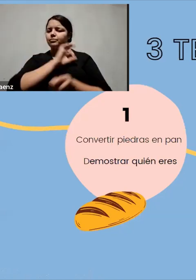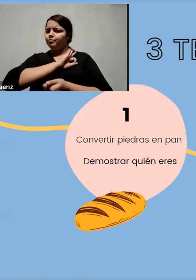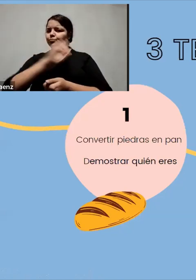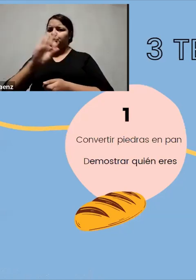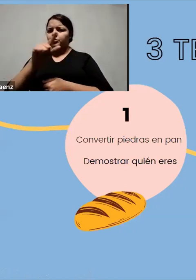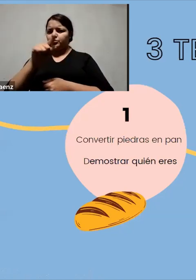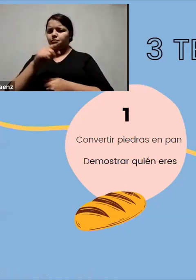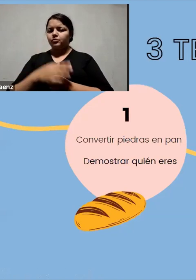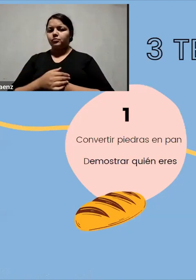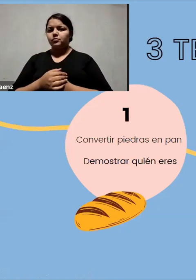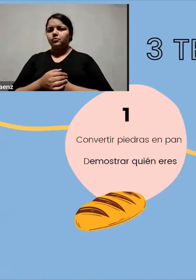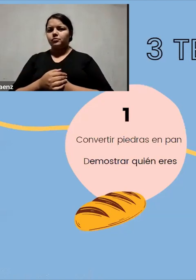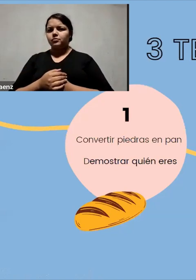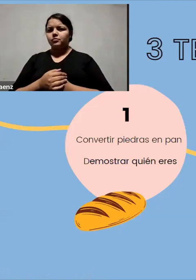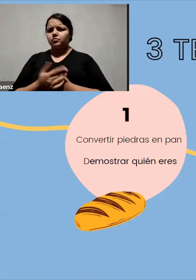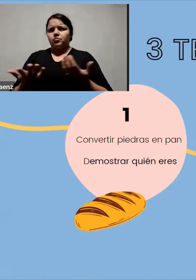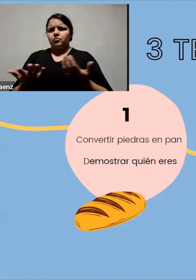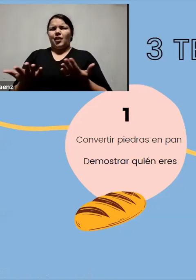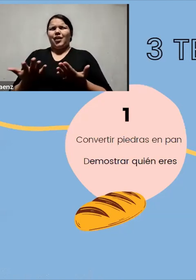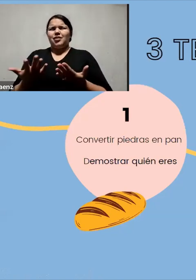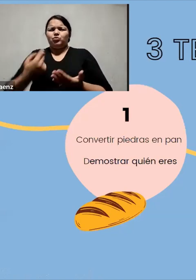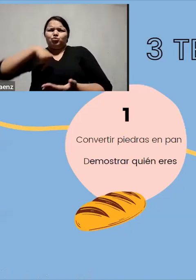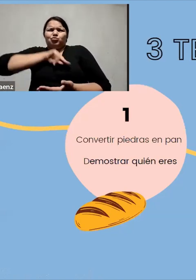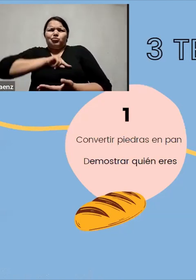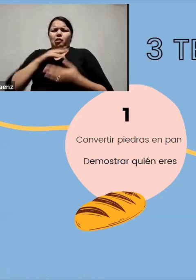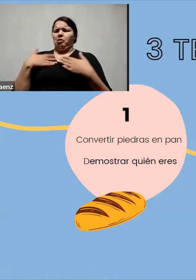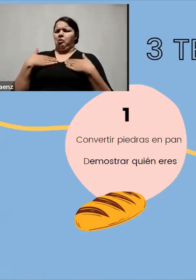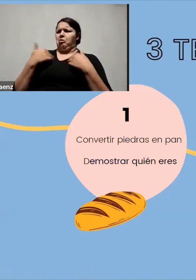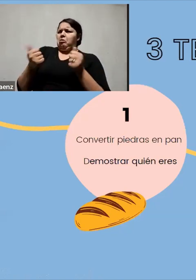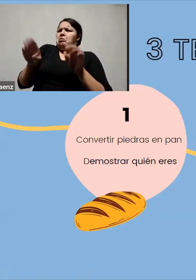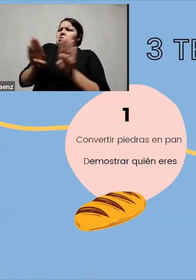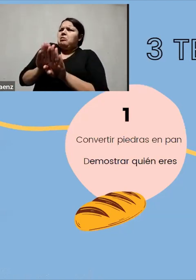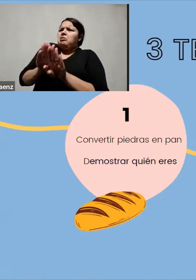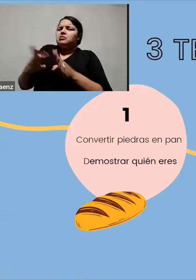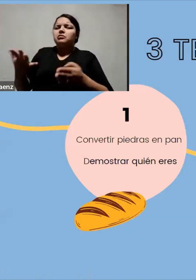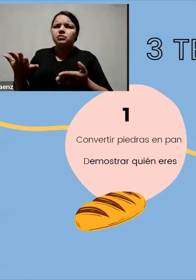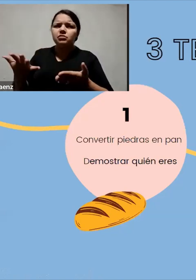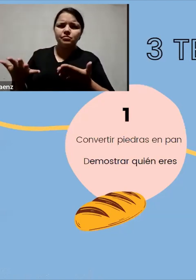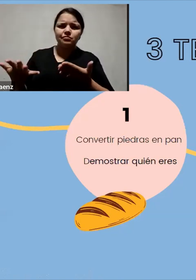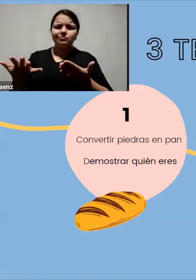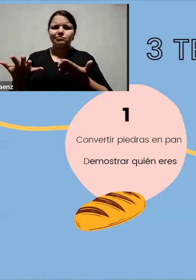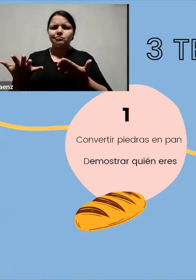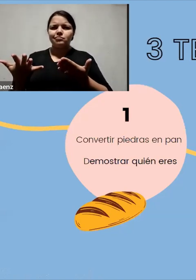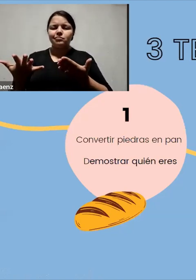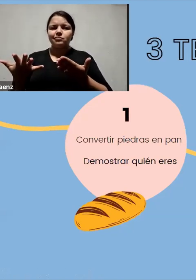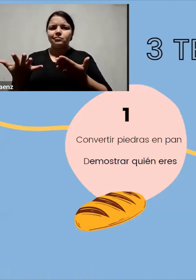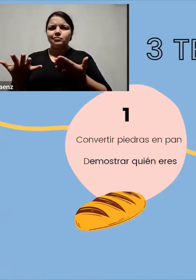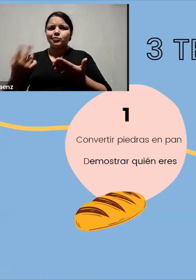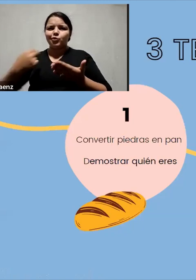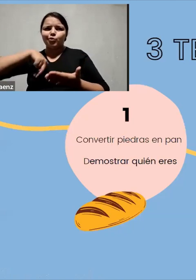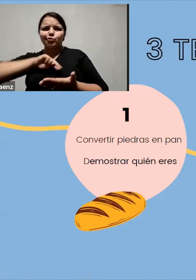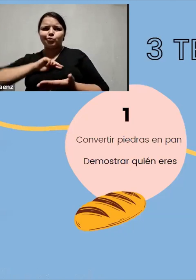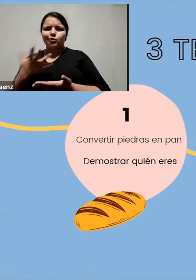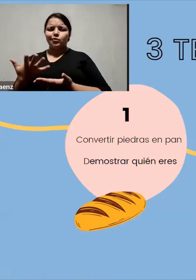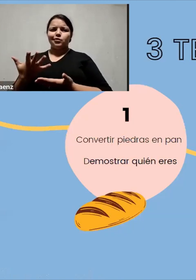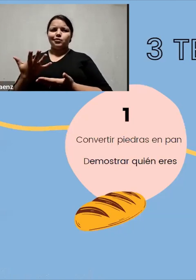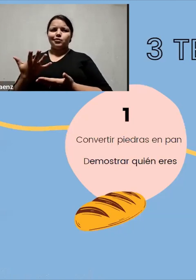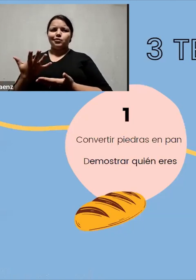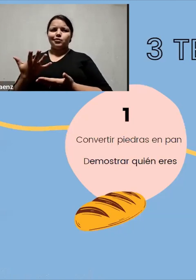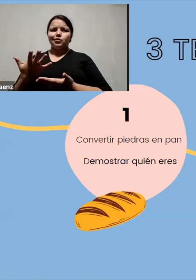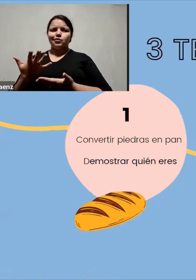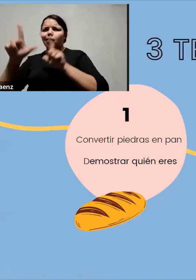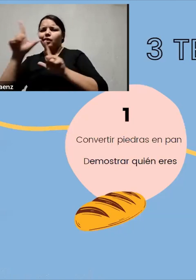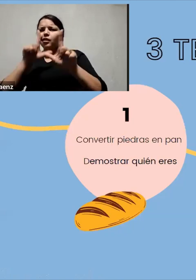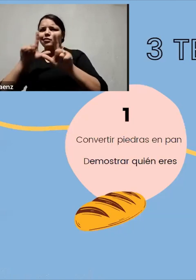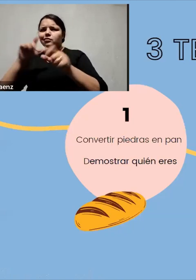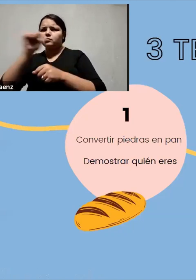¿Cómo pudiéramos ahora sí que interpretar este mensaje al español, a la lengua de señas, a algo no